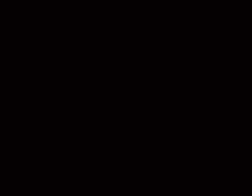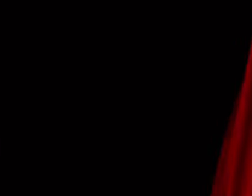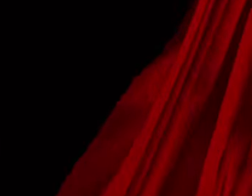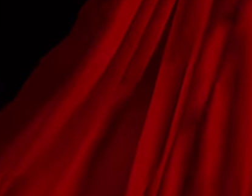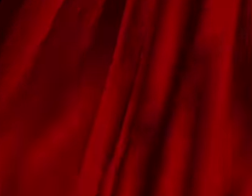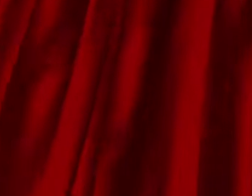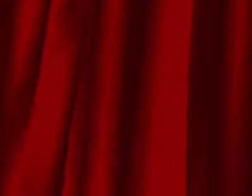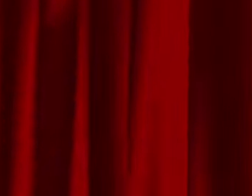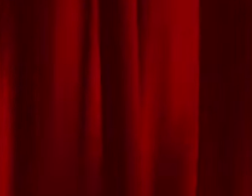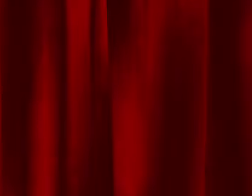la gente. ¡Gracias! ¡Gracias! ¡Gracias! ¡Gracias! ¡Gracias! Gracias